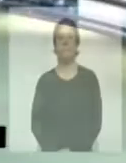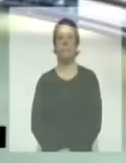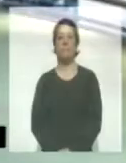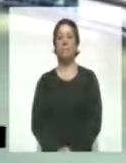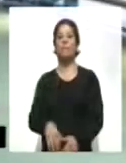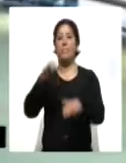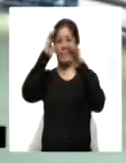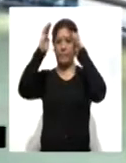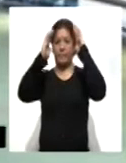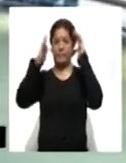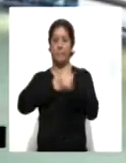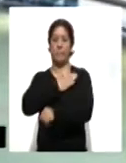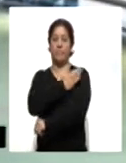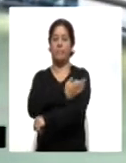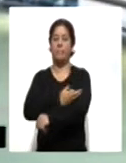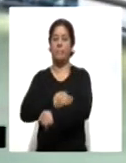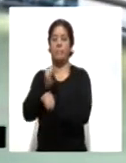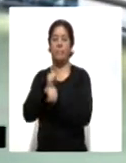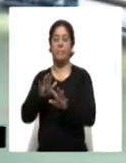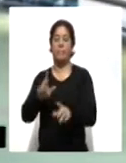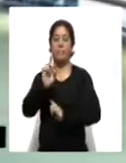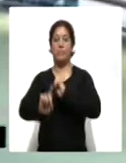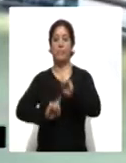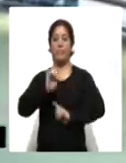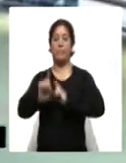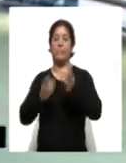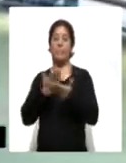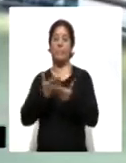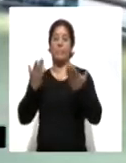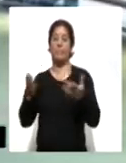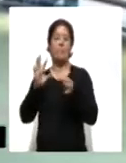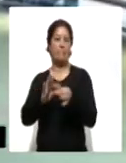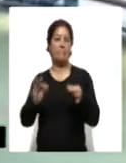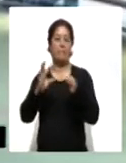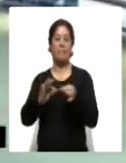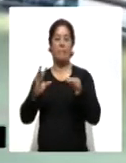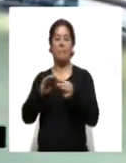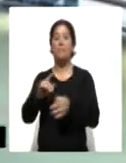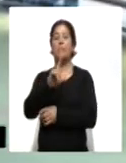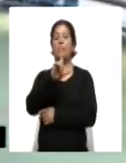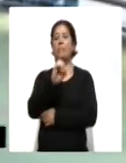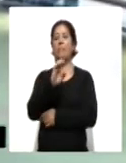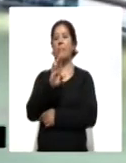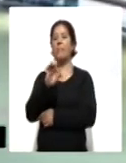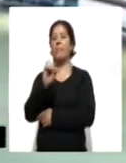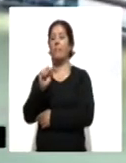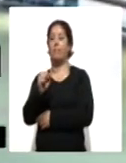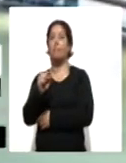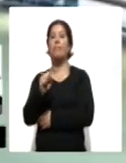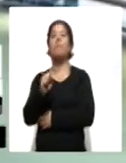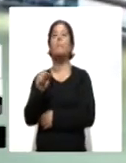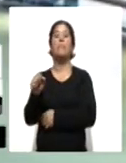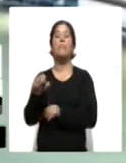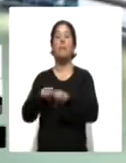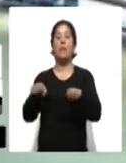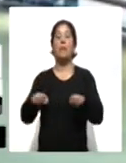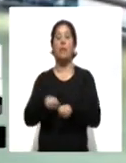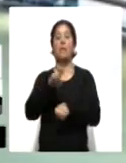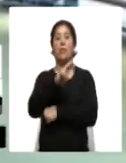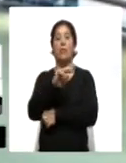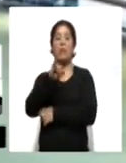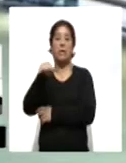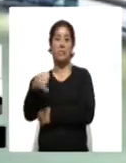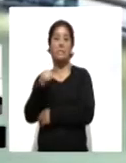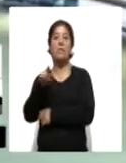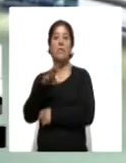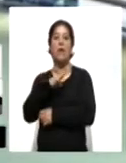Hola, ¿qué tal? Muy buena tarde, vamos a la información deportiva y vamos a hablar de los lobos, lo que tiene que ver con el equipo de Raúl Jiménez que a partir